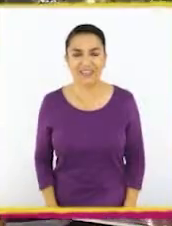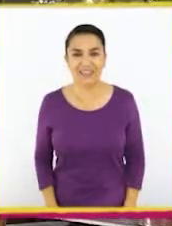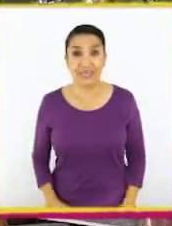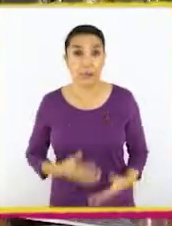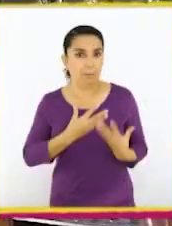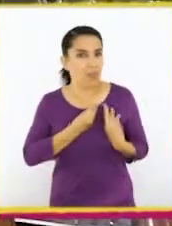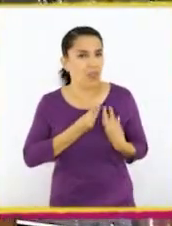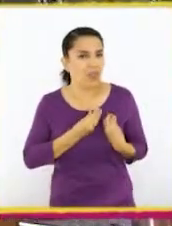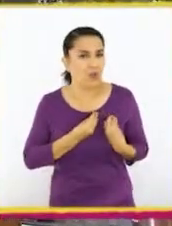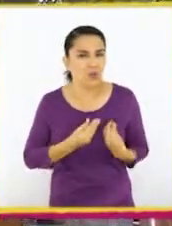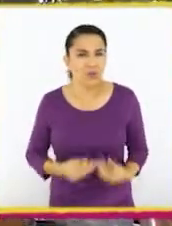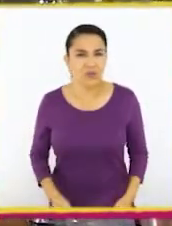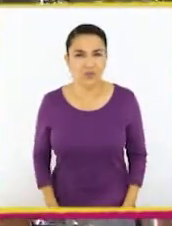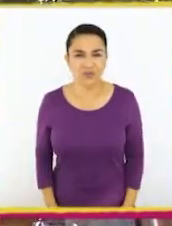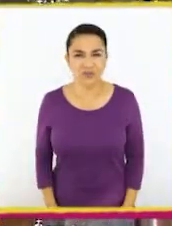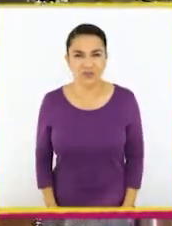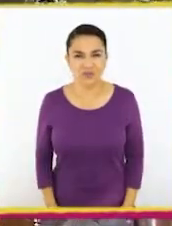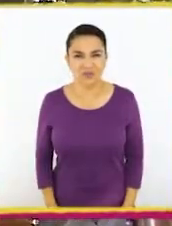¿Les da miedo?